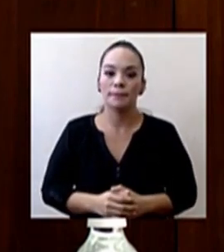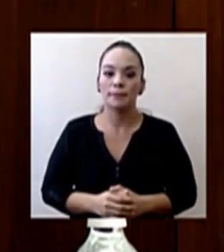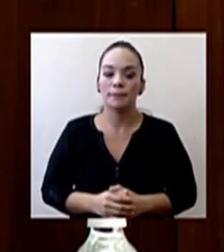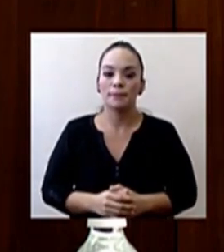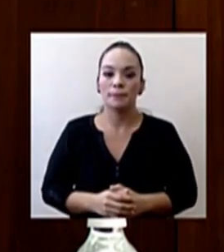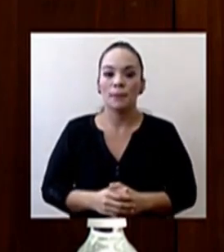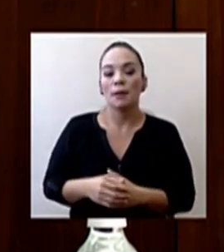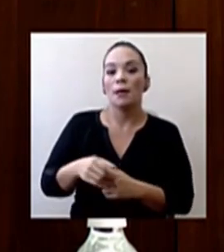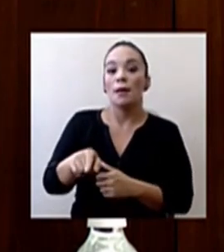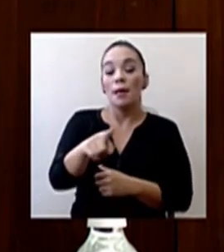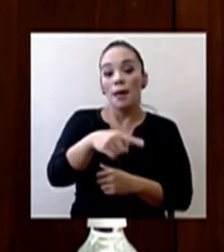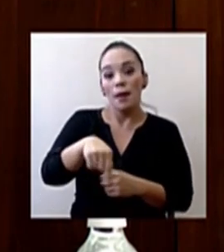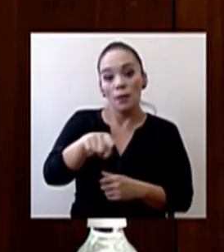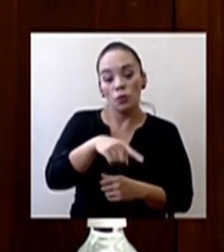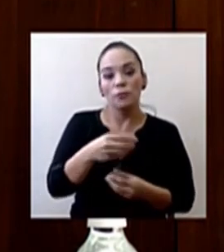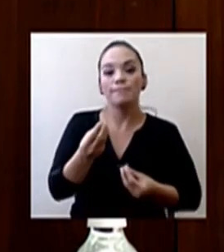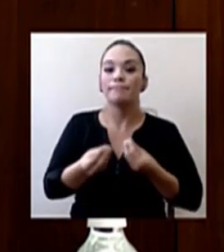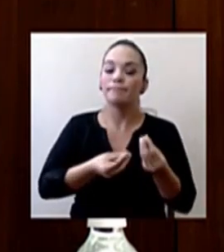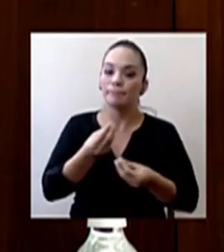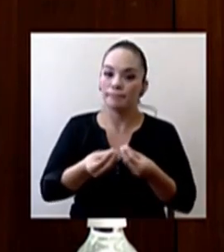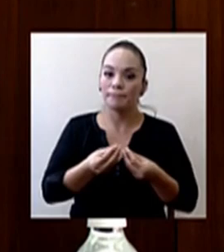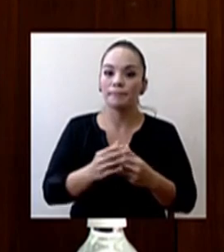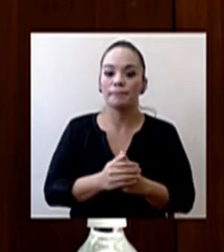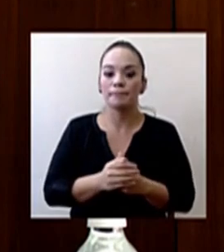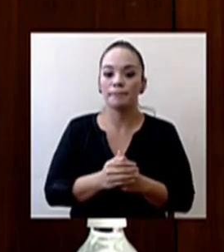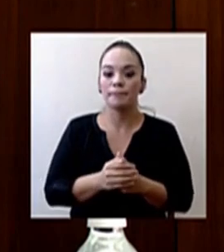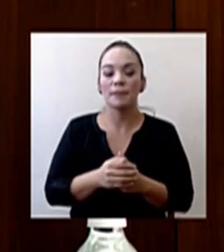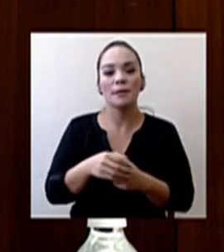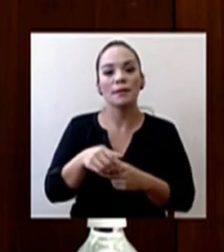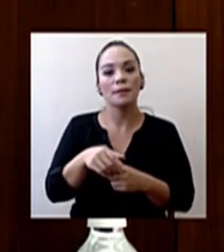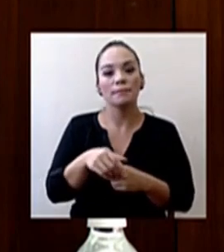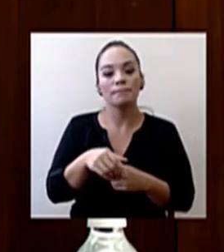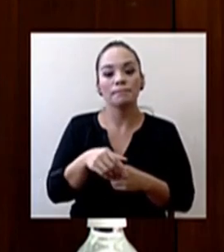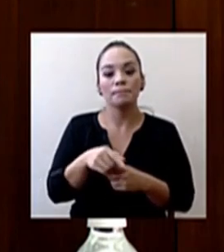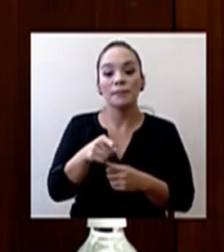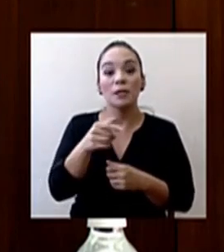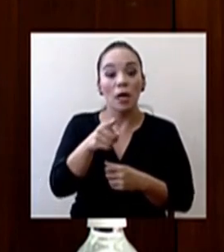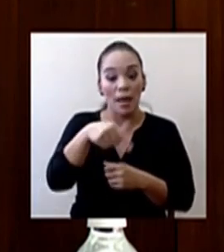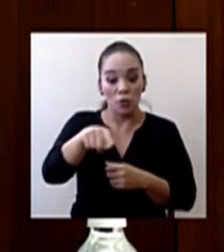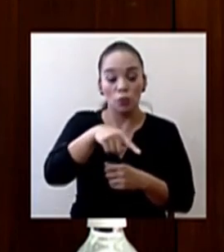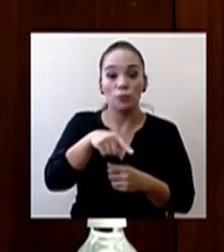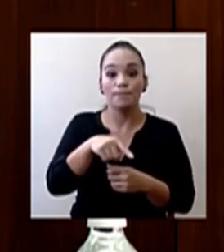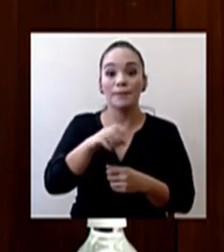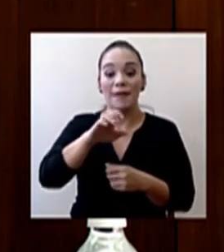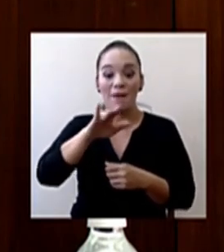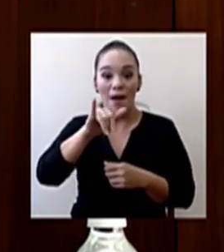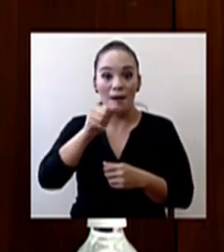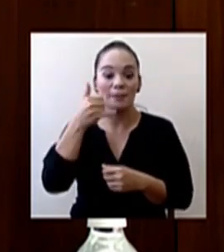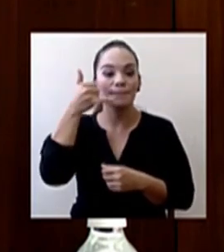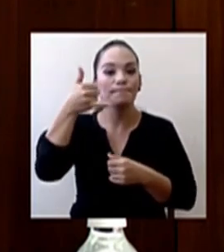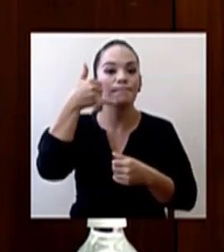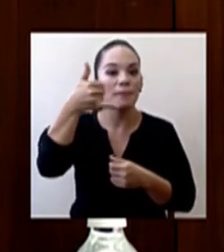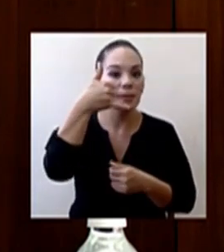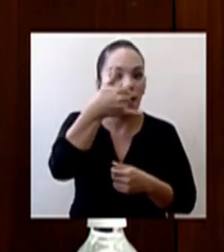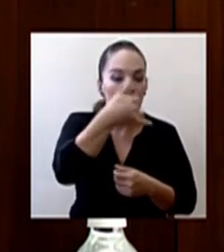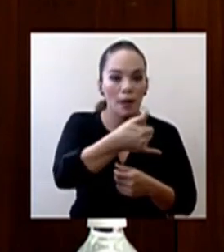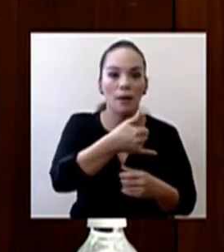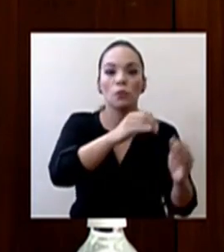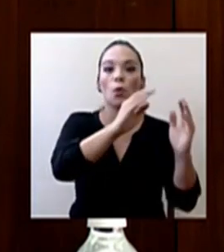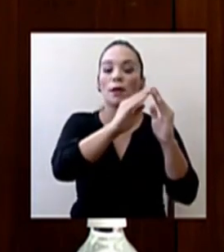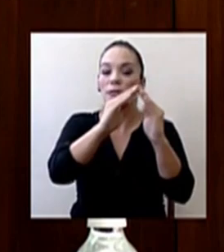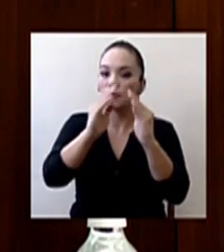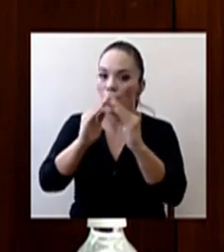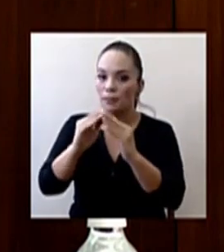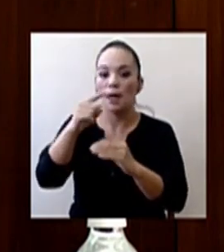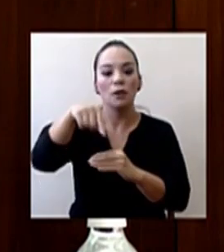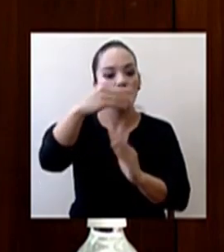ellos lo que están haciendo es llamando a las casas. Tienen una lista de cuáles son los